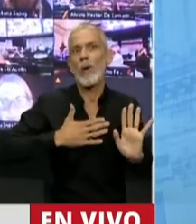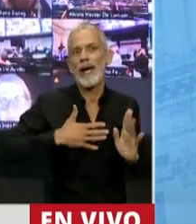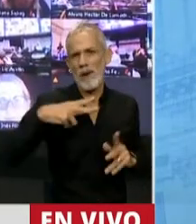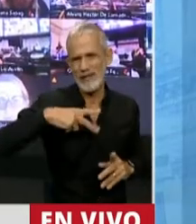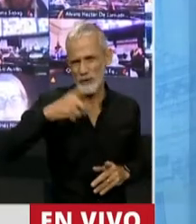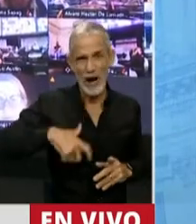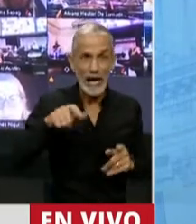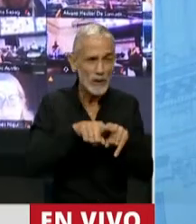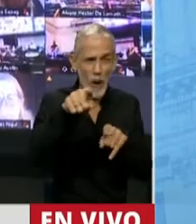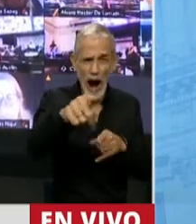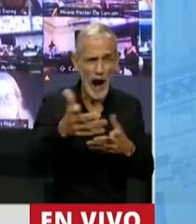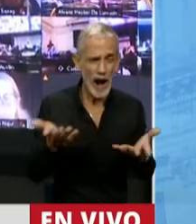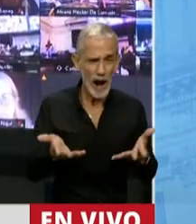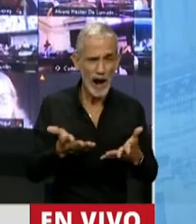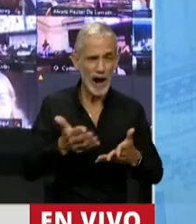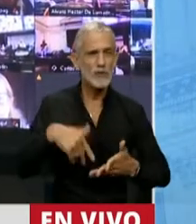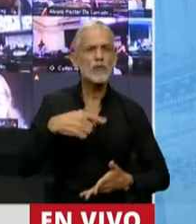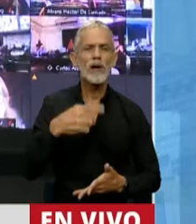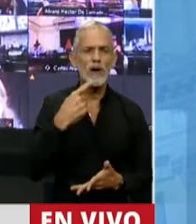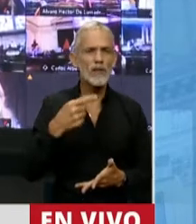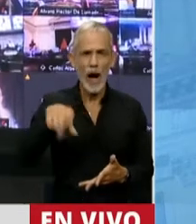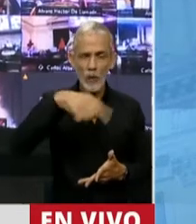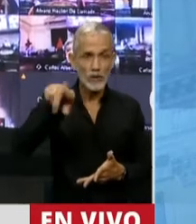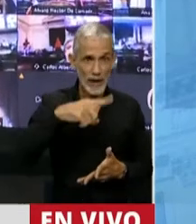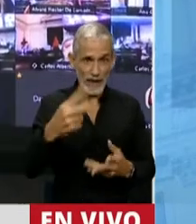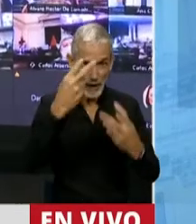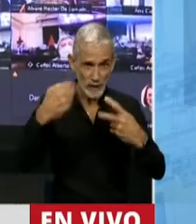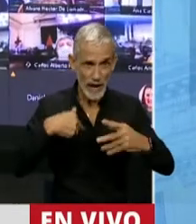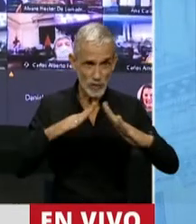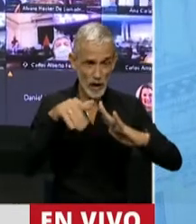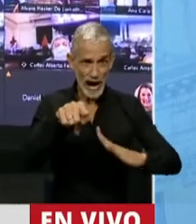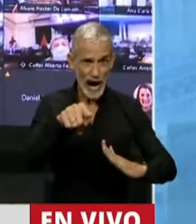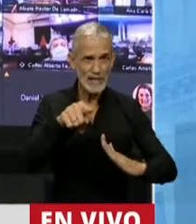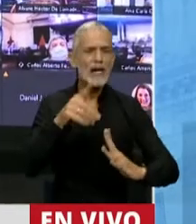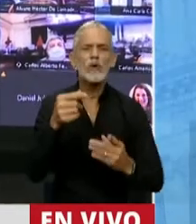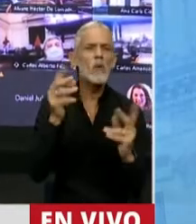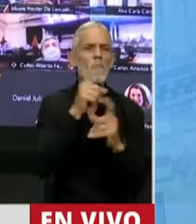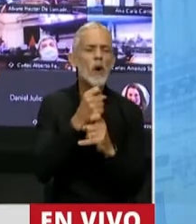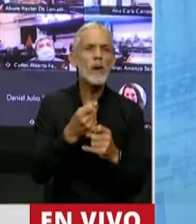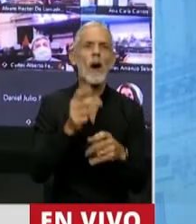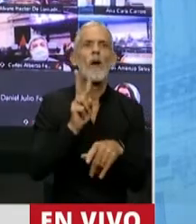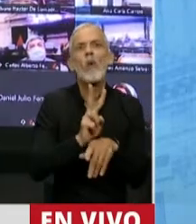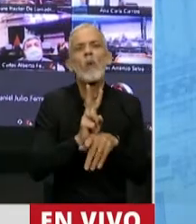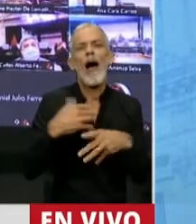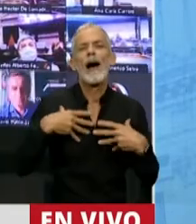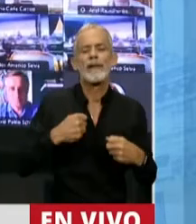como le pasa a ustedes. Quiero decirles a ustedes, los que están escuchando, que esto no es por un problema sanitario,